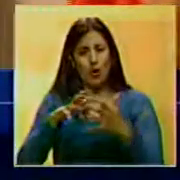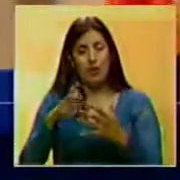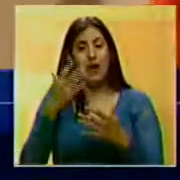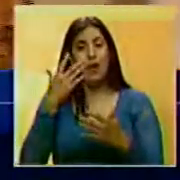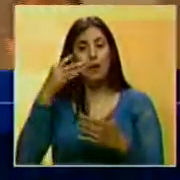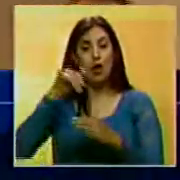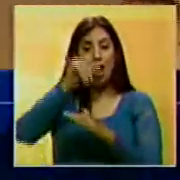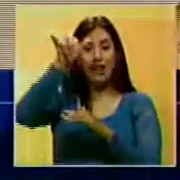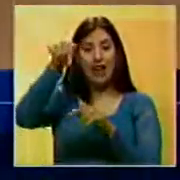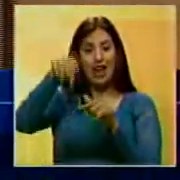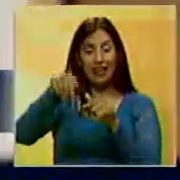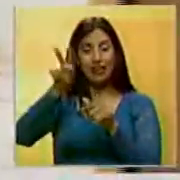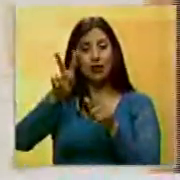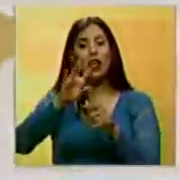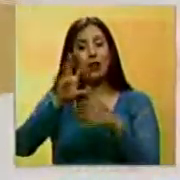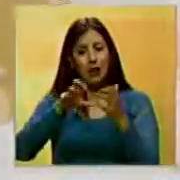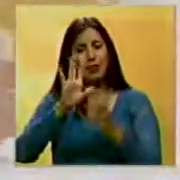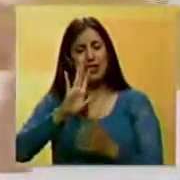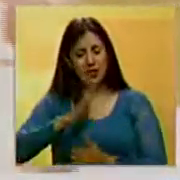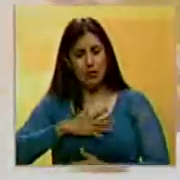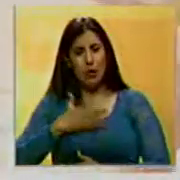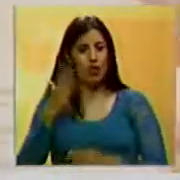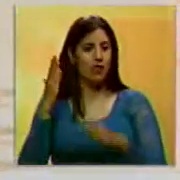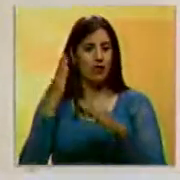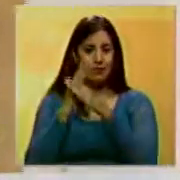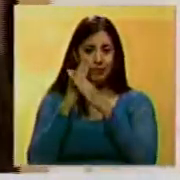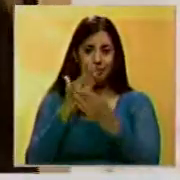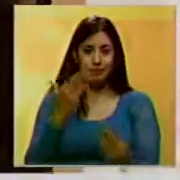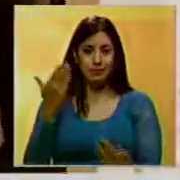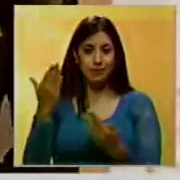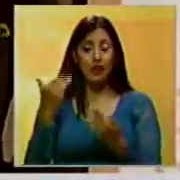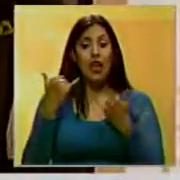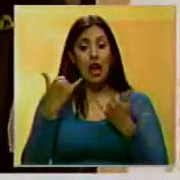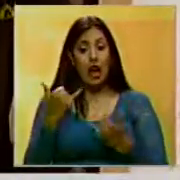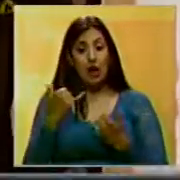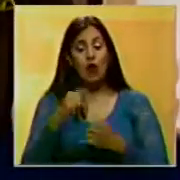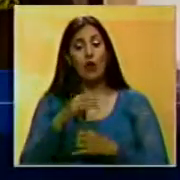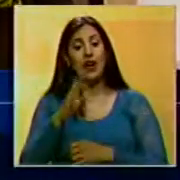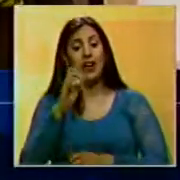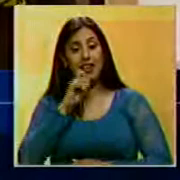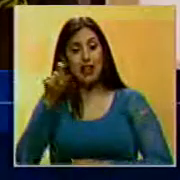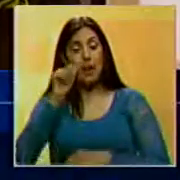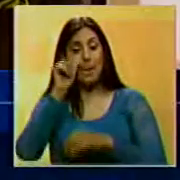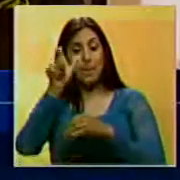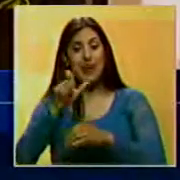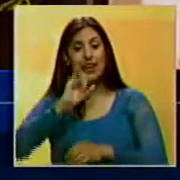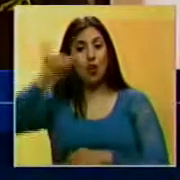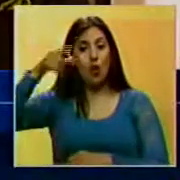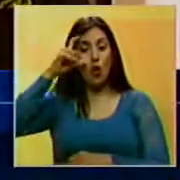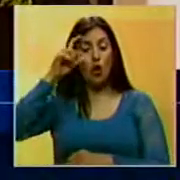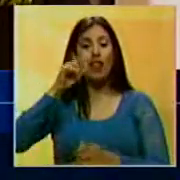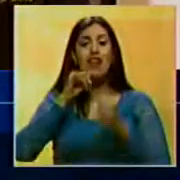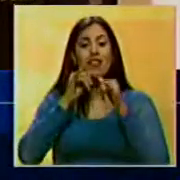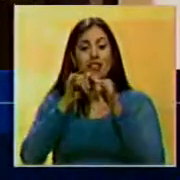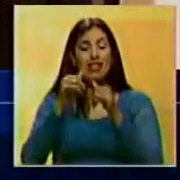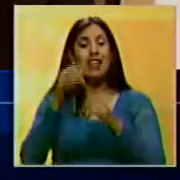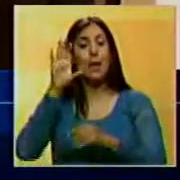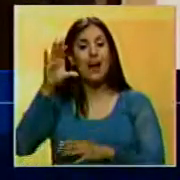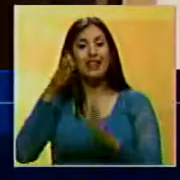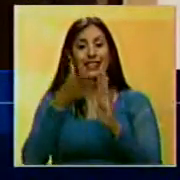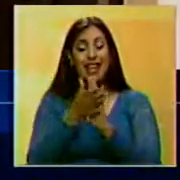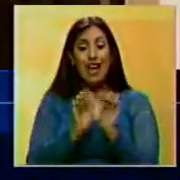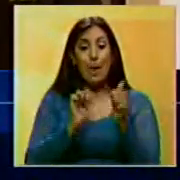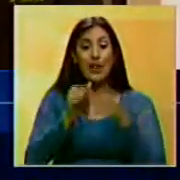líneas aéreas nacionales, sobre todo. ...de educación universitaria y ciencias y tecnologías, Jorge Reaza, donde acaba de anunciar, pues, confirmar el país,